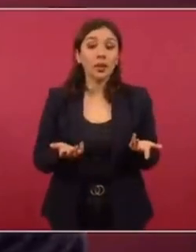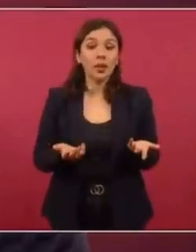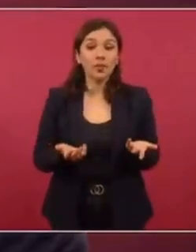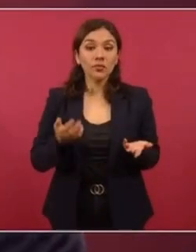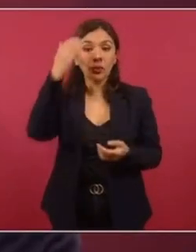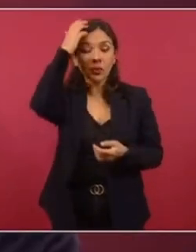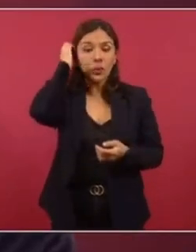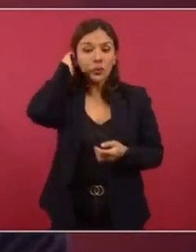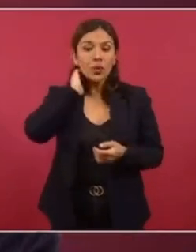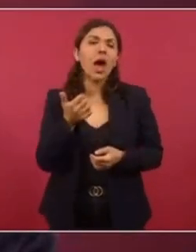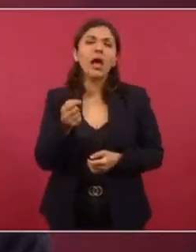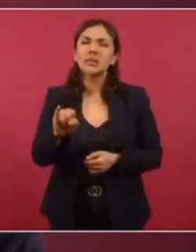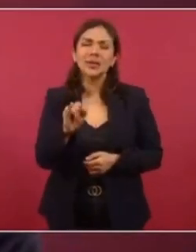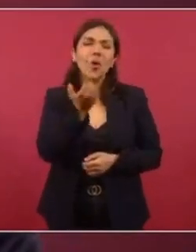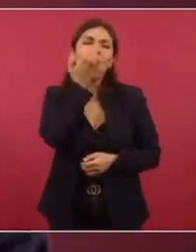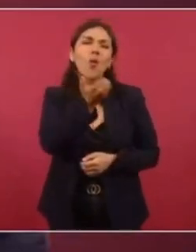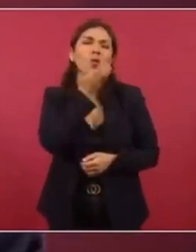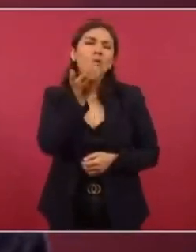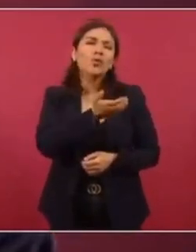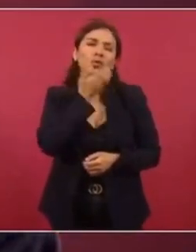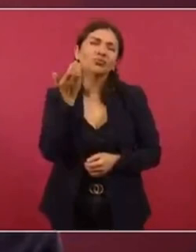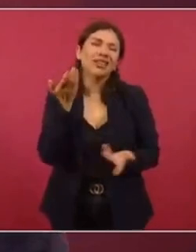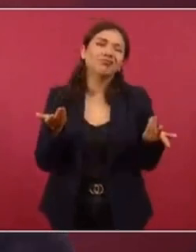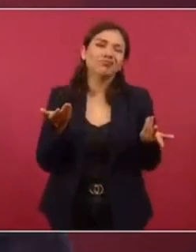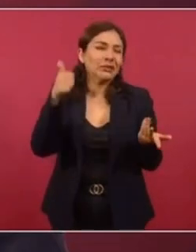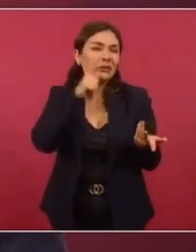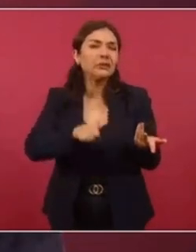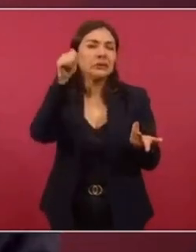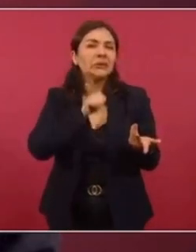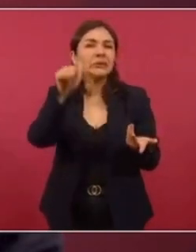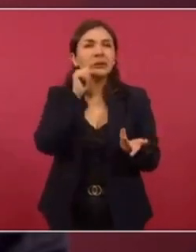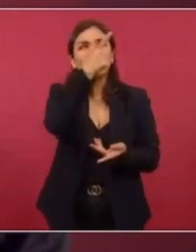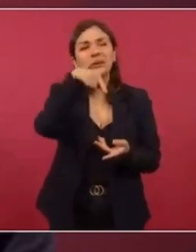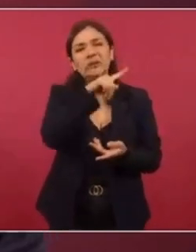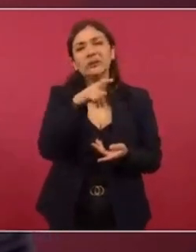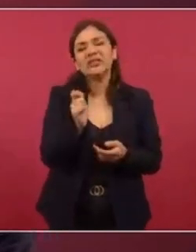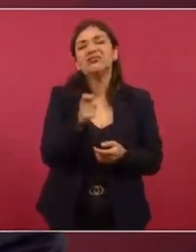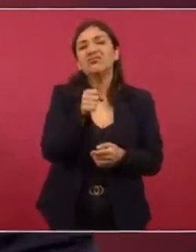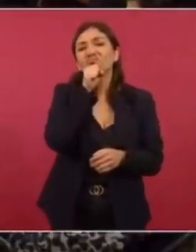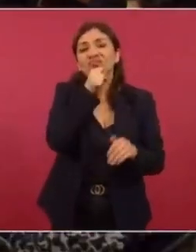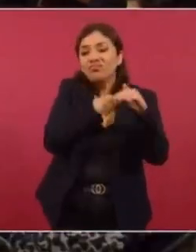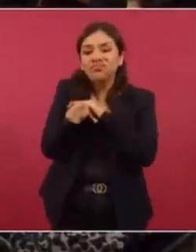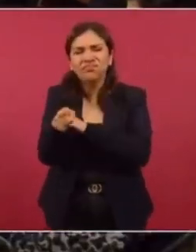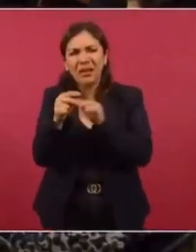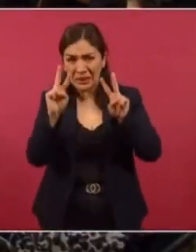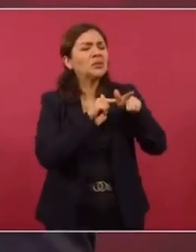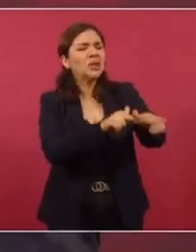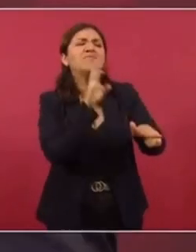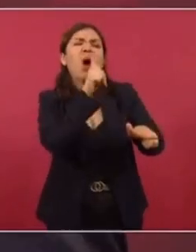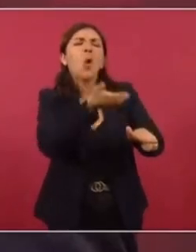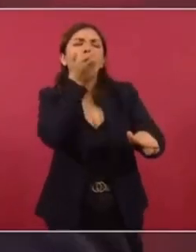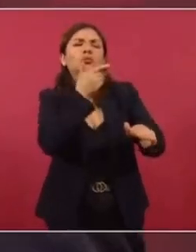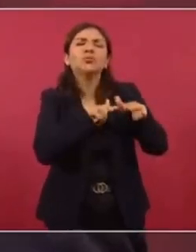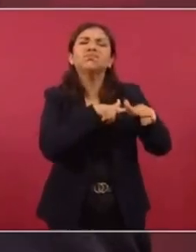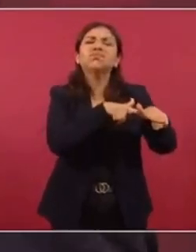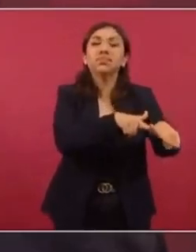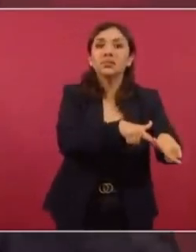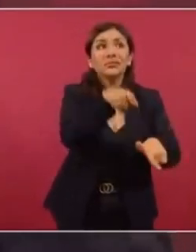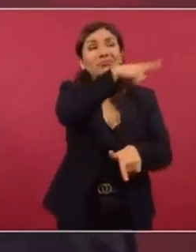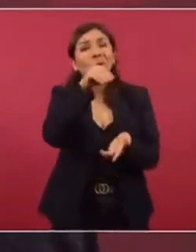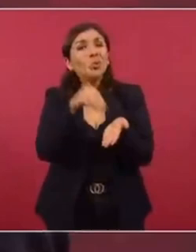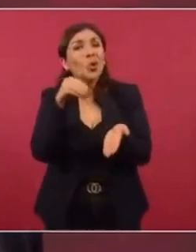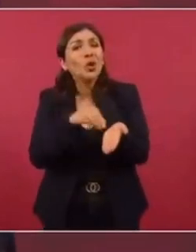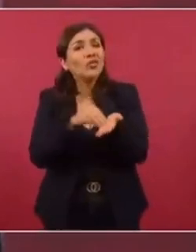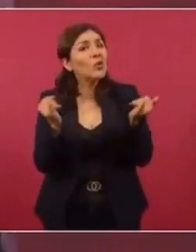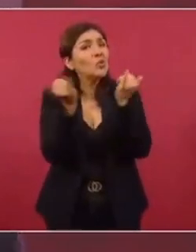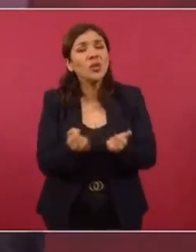una mala costumbre, siempre se inmiscuyen en asuntos que no les corresponden. Todavía no abandonan